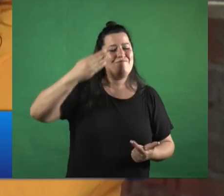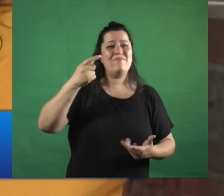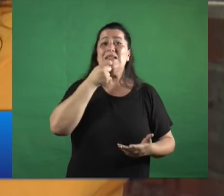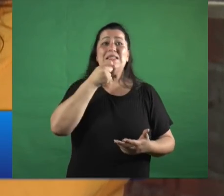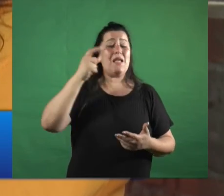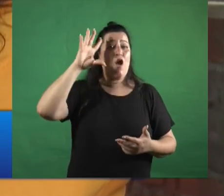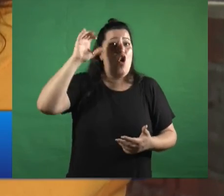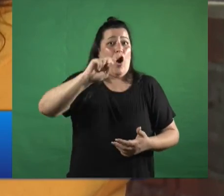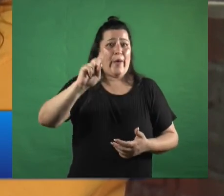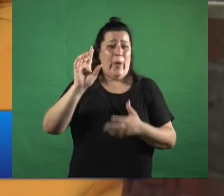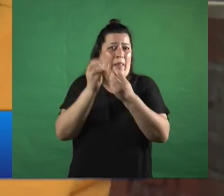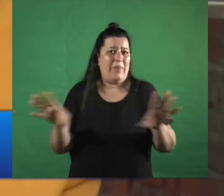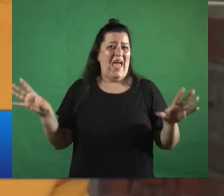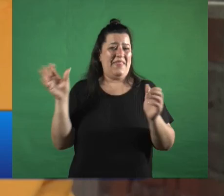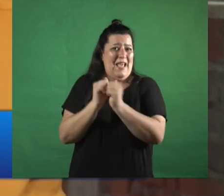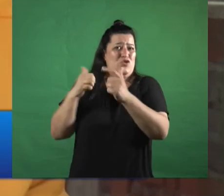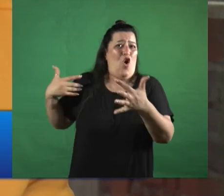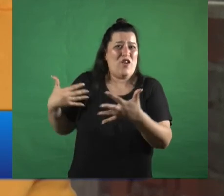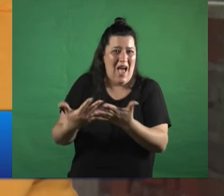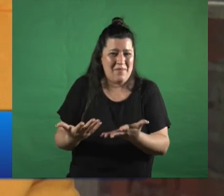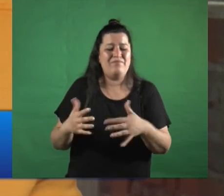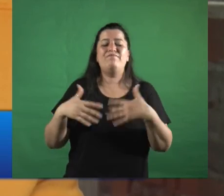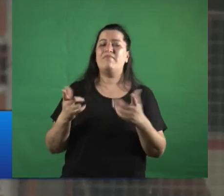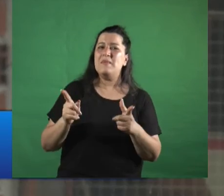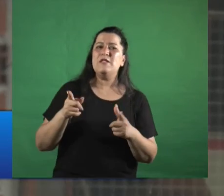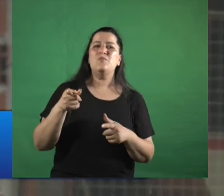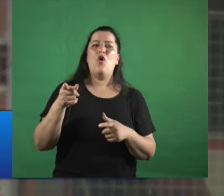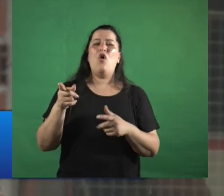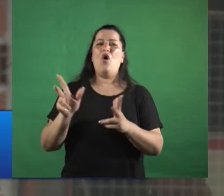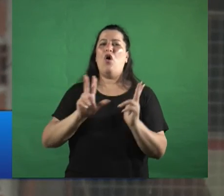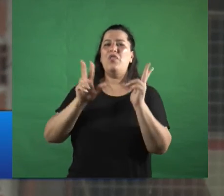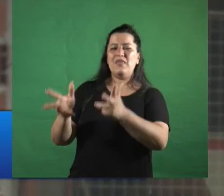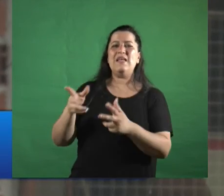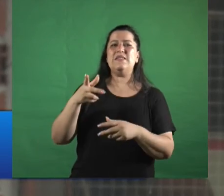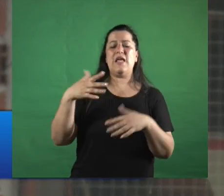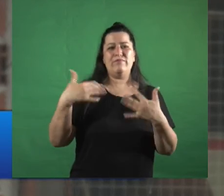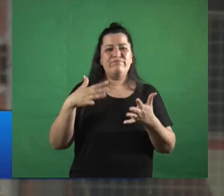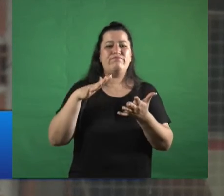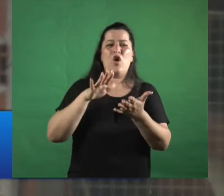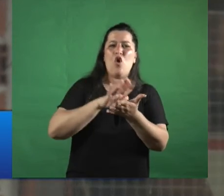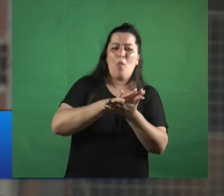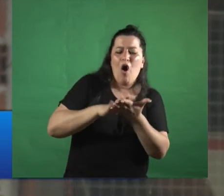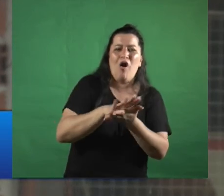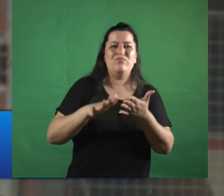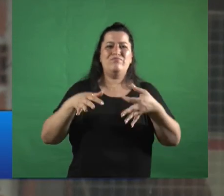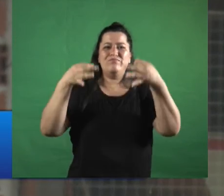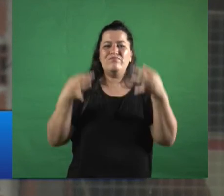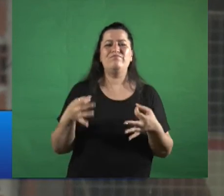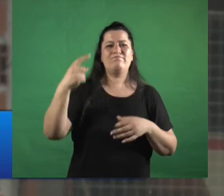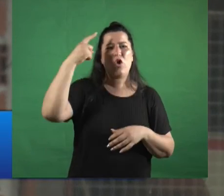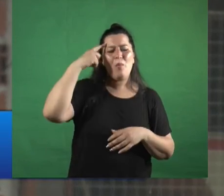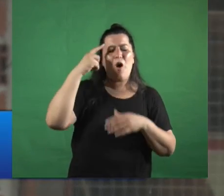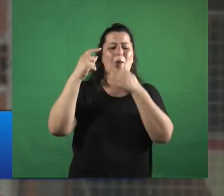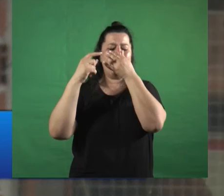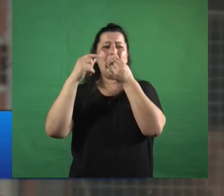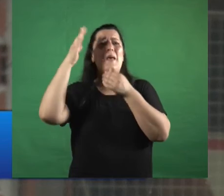nuestra historia y sobre todo con esto que decís vos tener claro el rol que tiene el estado en relación a la reparación en el sentido del ejercicio de la